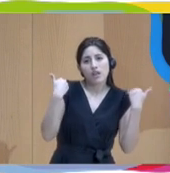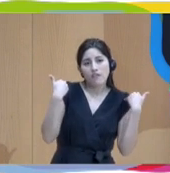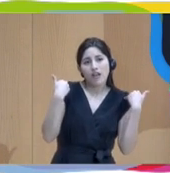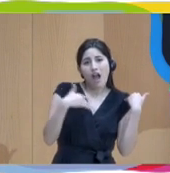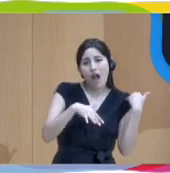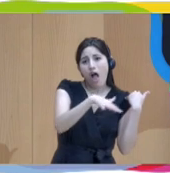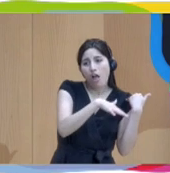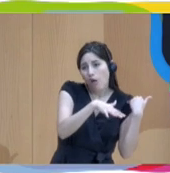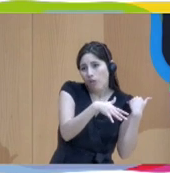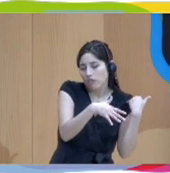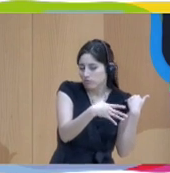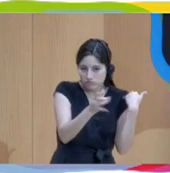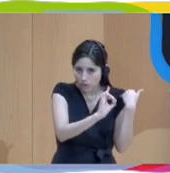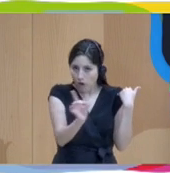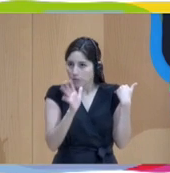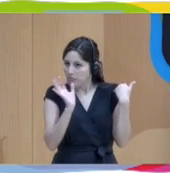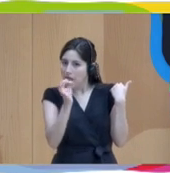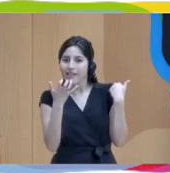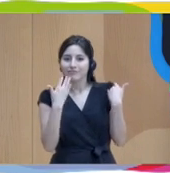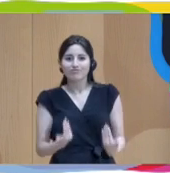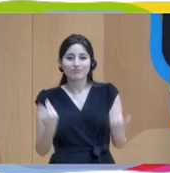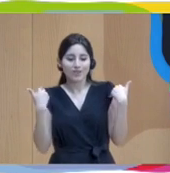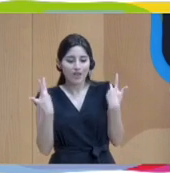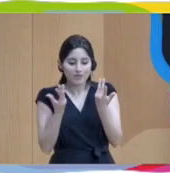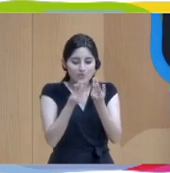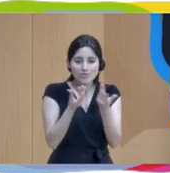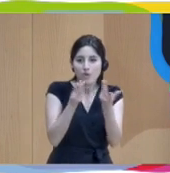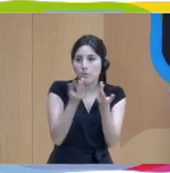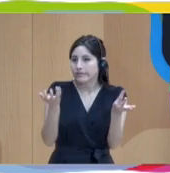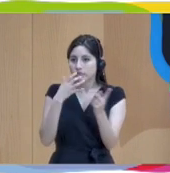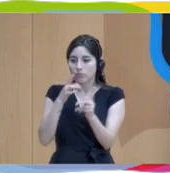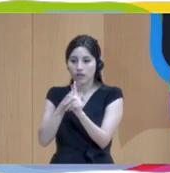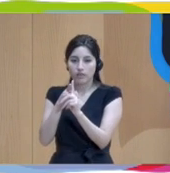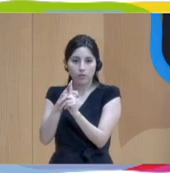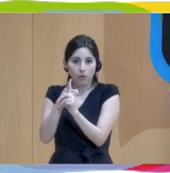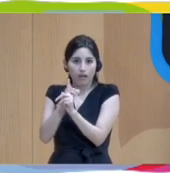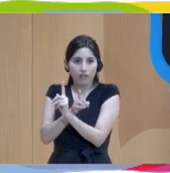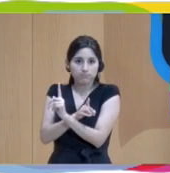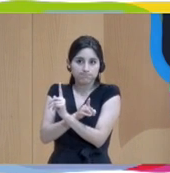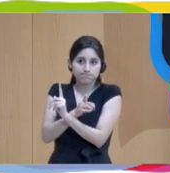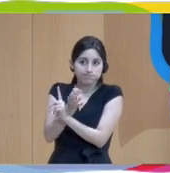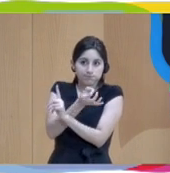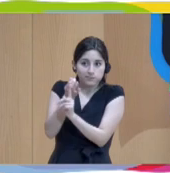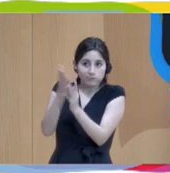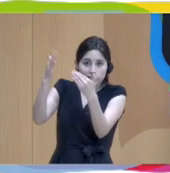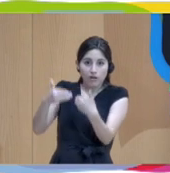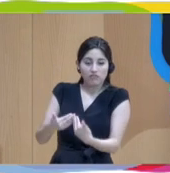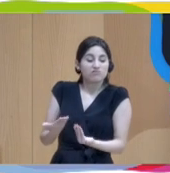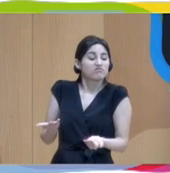Carmen Maestro. What is the goal? What is we continue to in the way